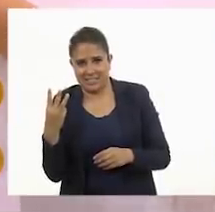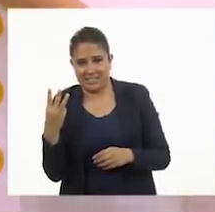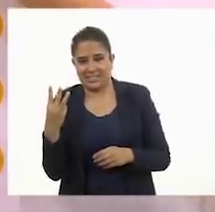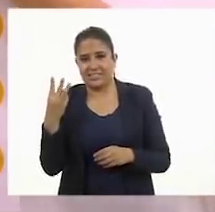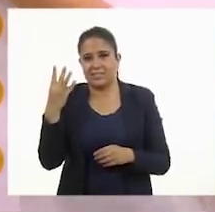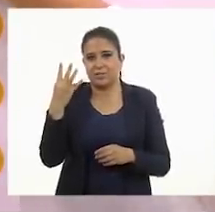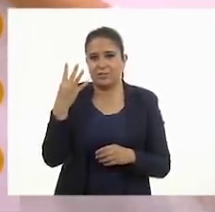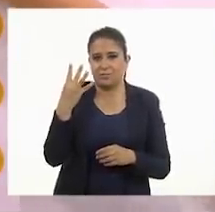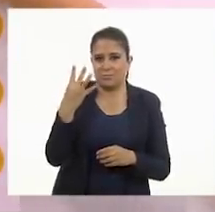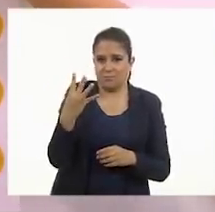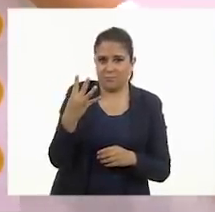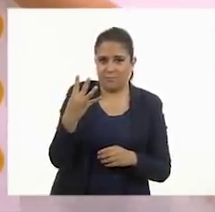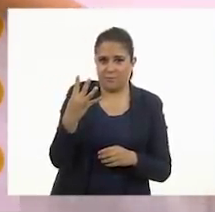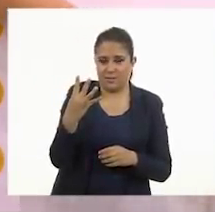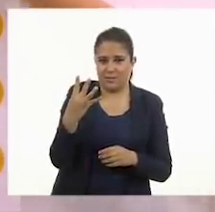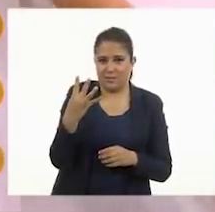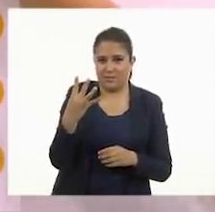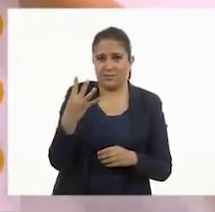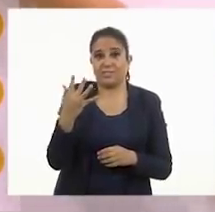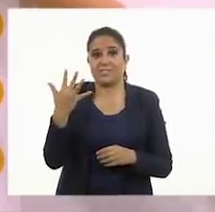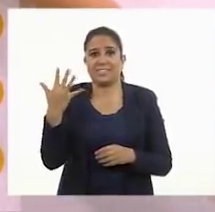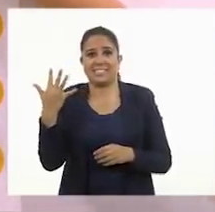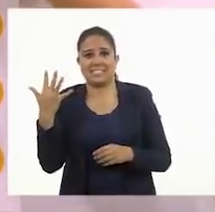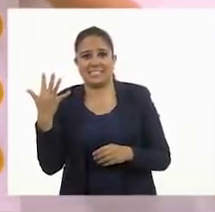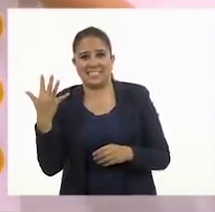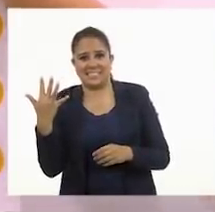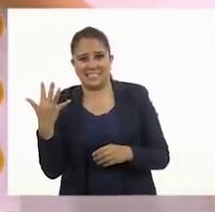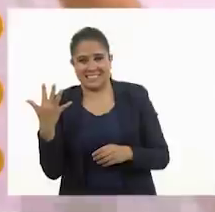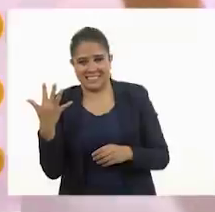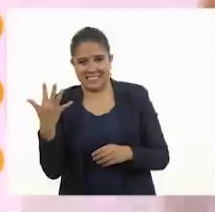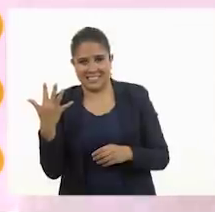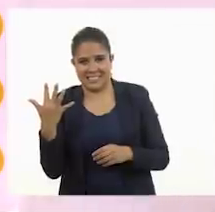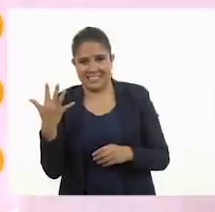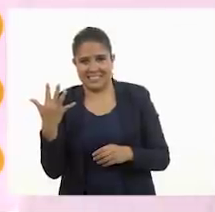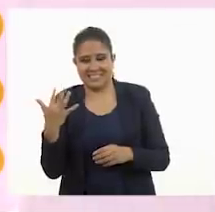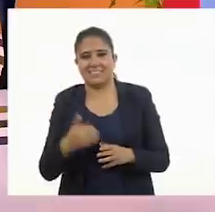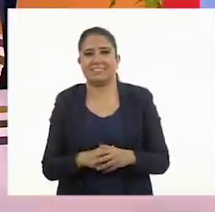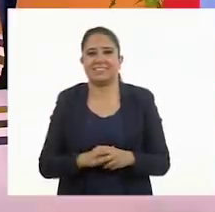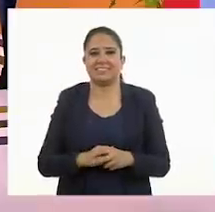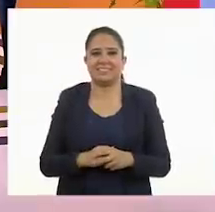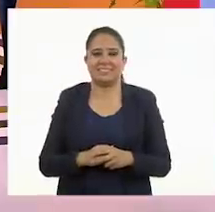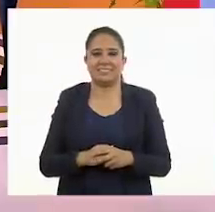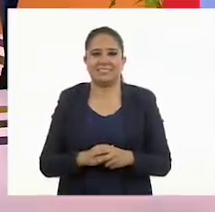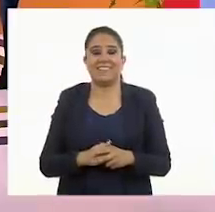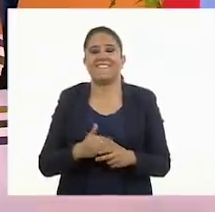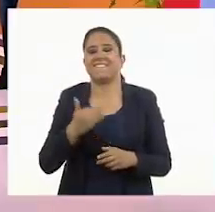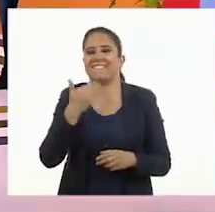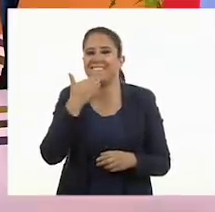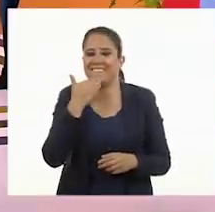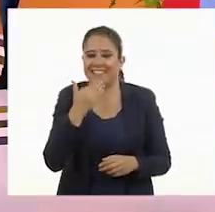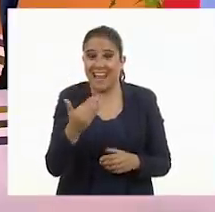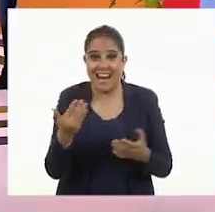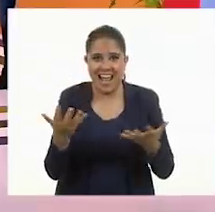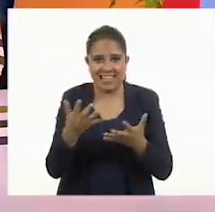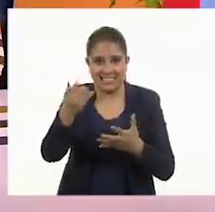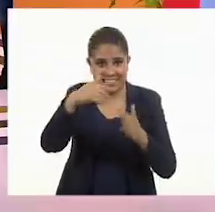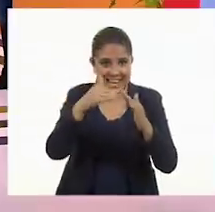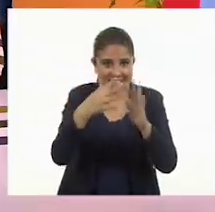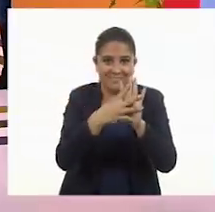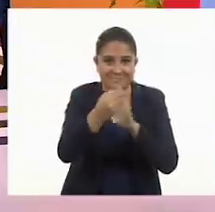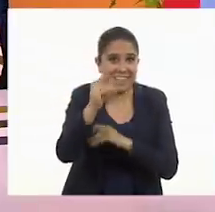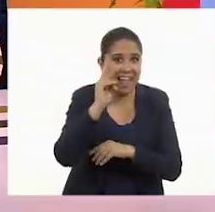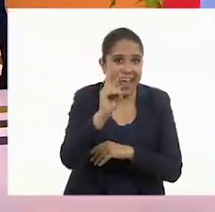tres, cuatro, cinco. Muy bien, ¿lo hicimos en casa?